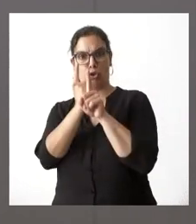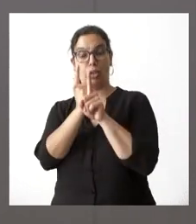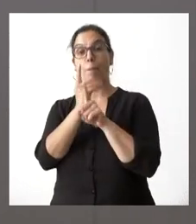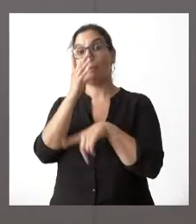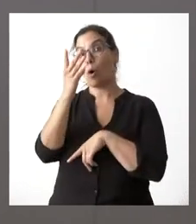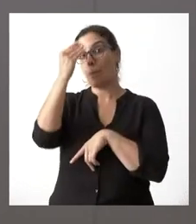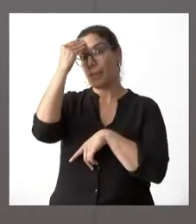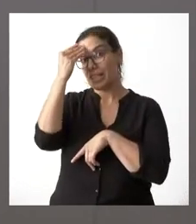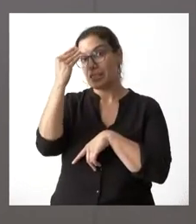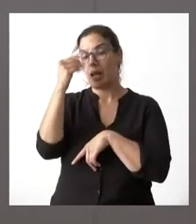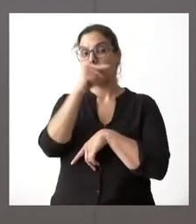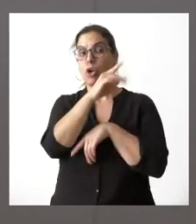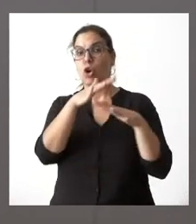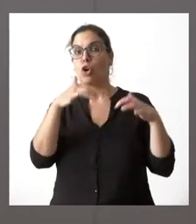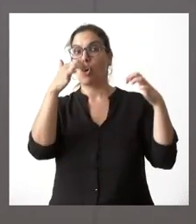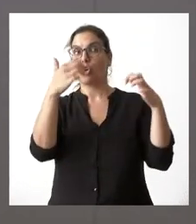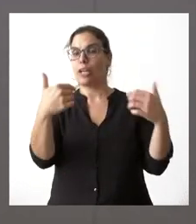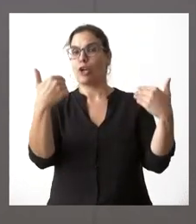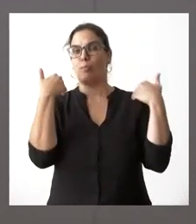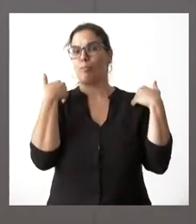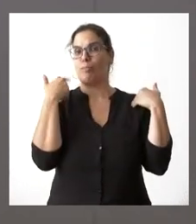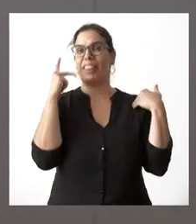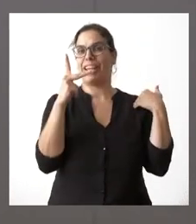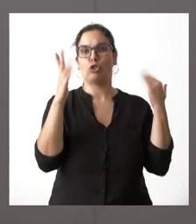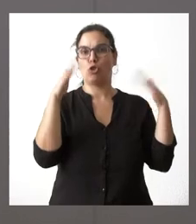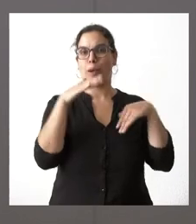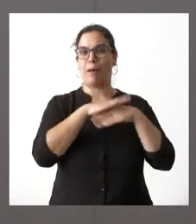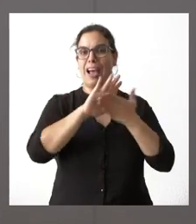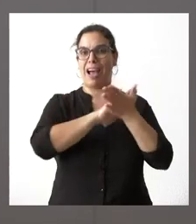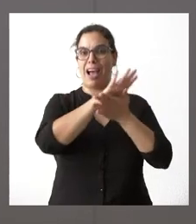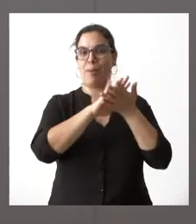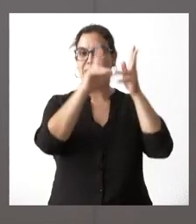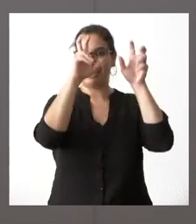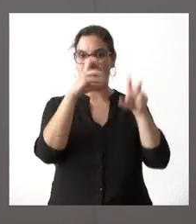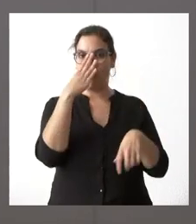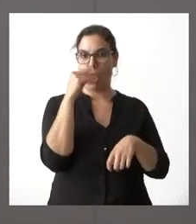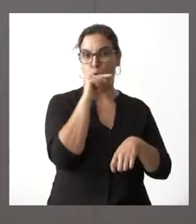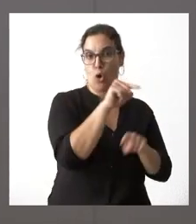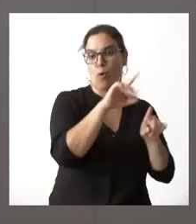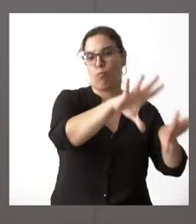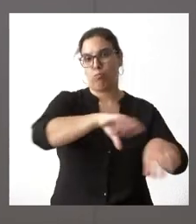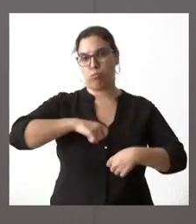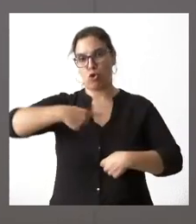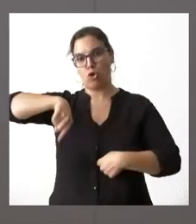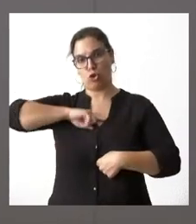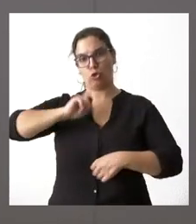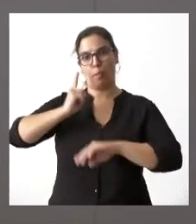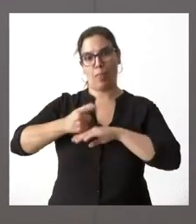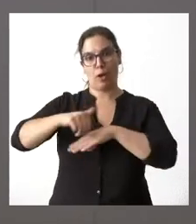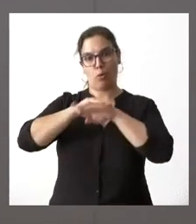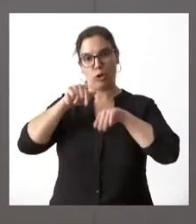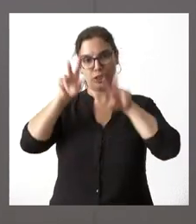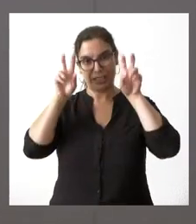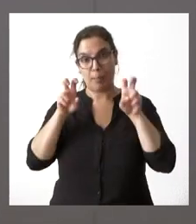pensó que eran las cortes de Castilla y León quienes no tenían competencias en el ámbito autonómico y asumía el gobierno la responsabilidad y si el gobierno asume la